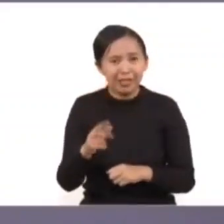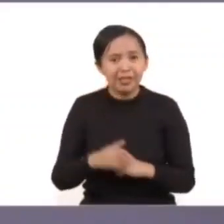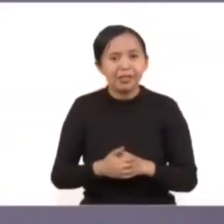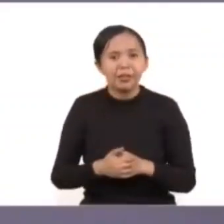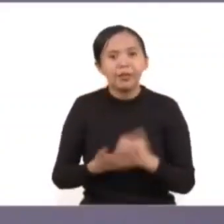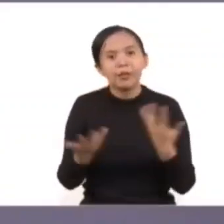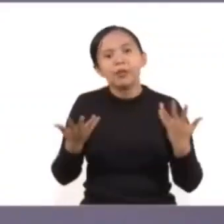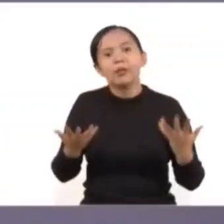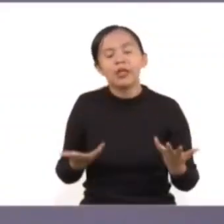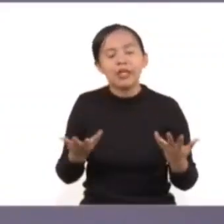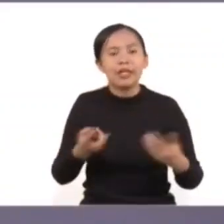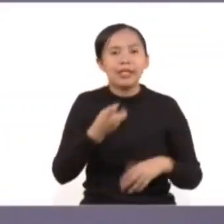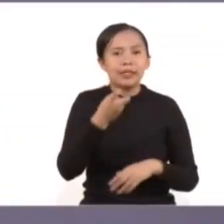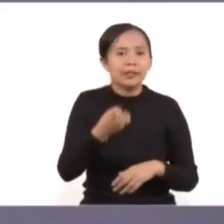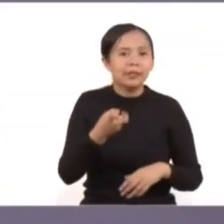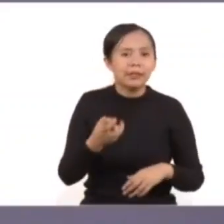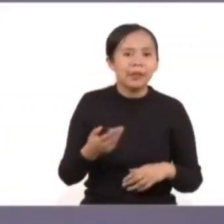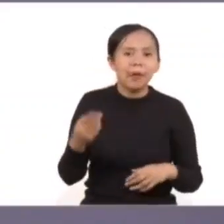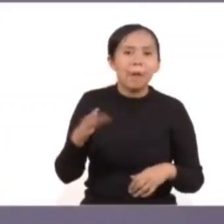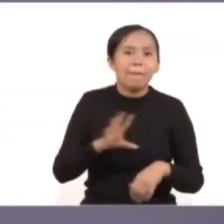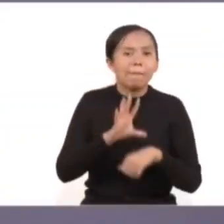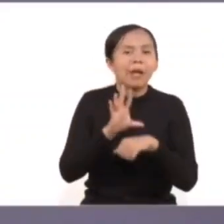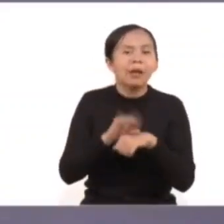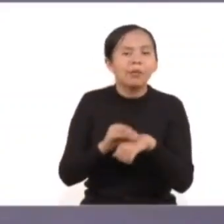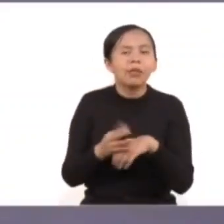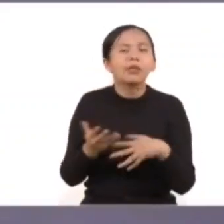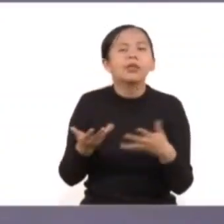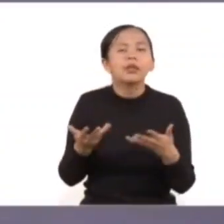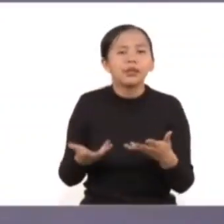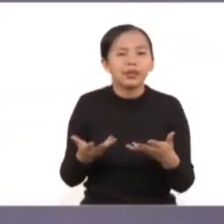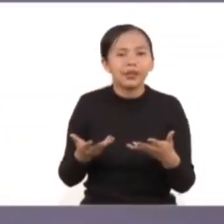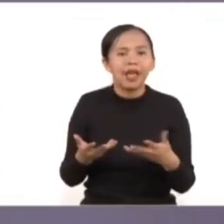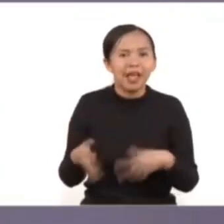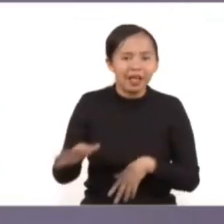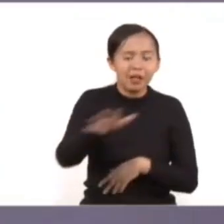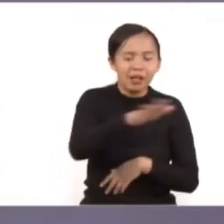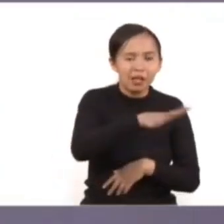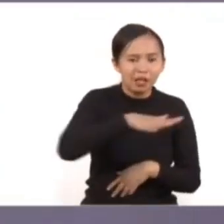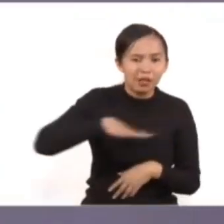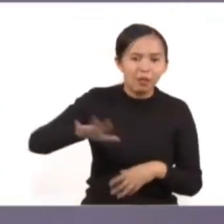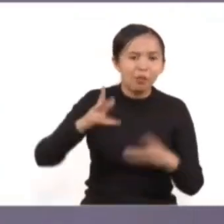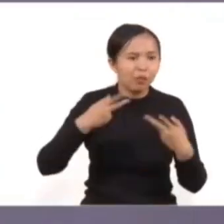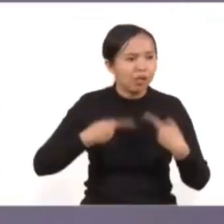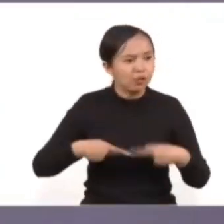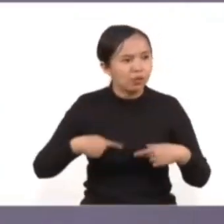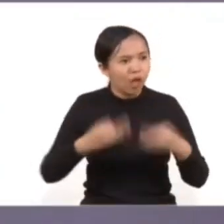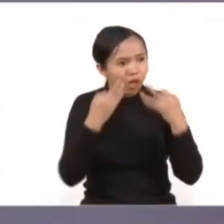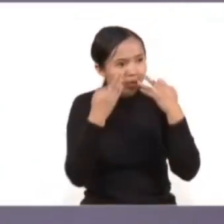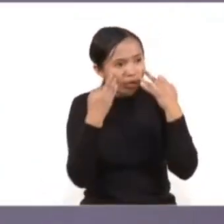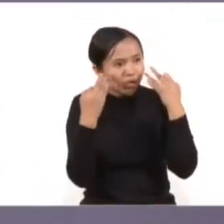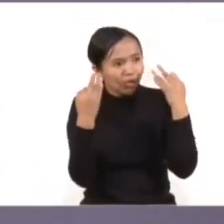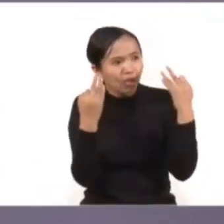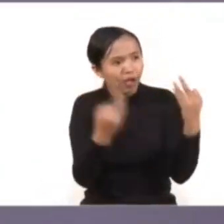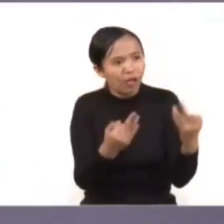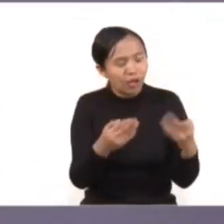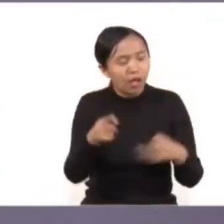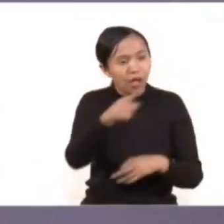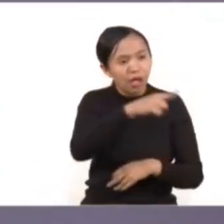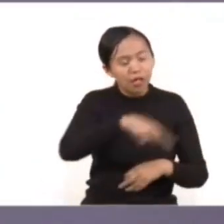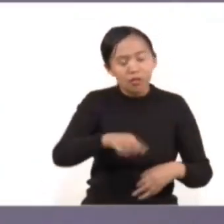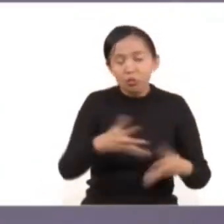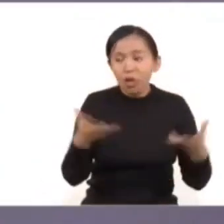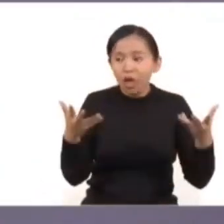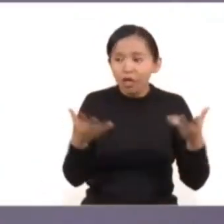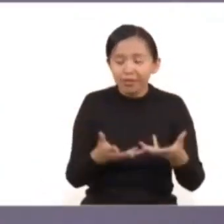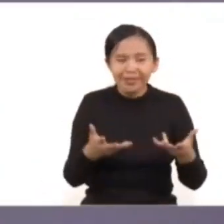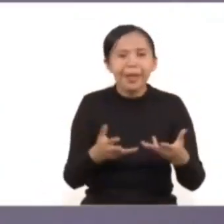trabajo virtuoso que nos permite entender que la ciudadanía está observando lo que estamos haciendo y siempre hay